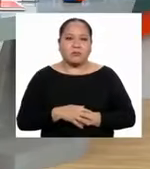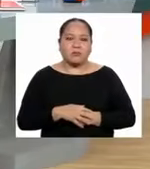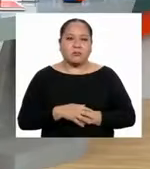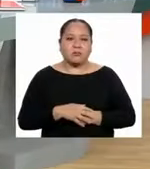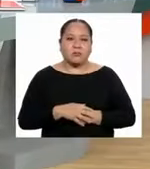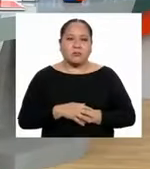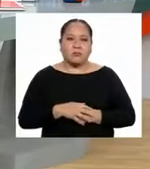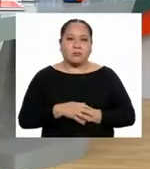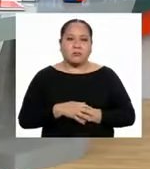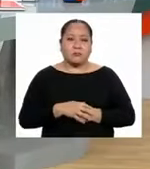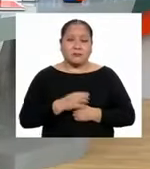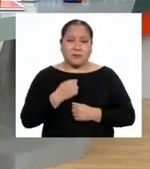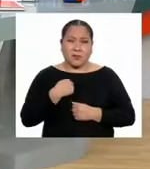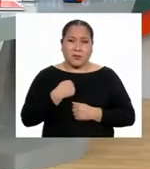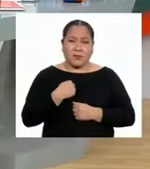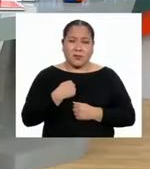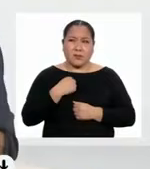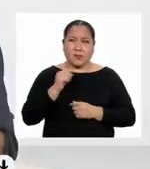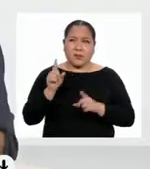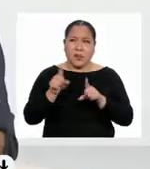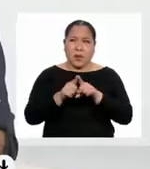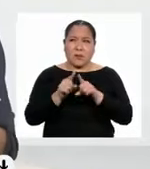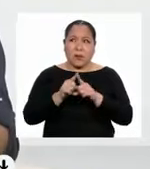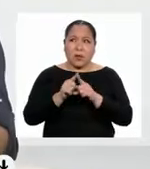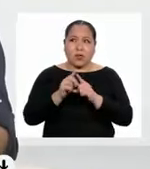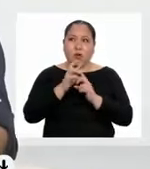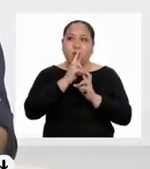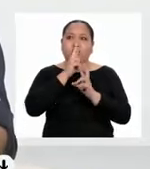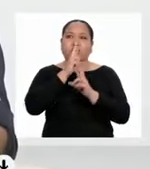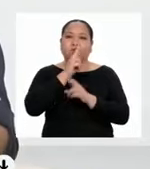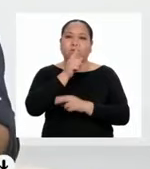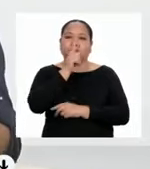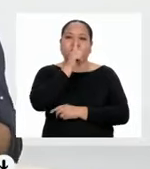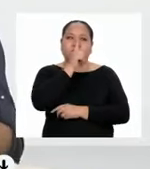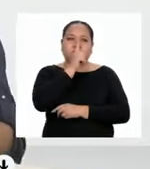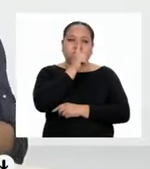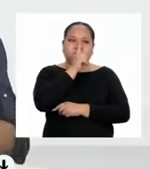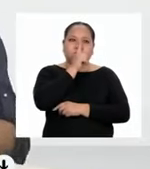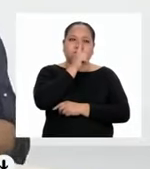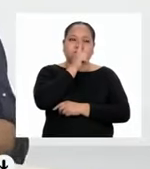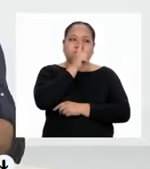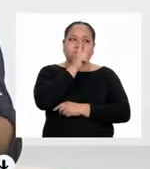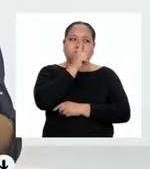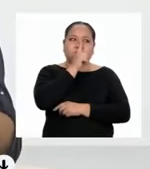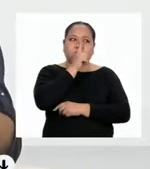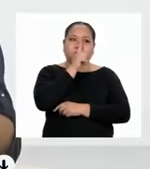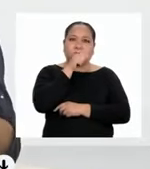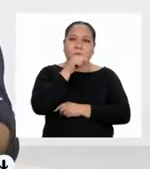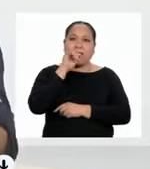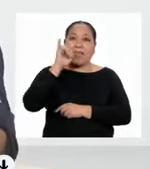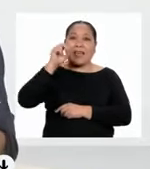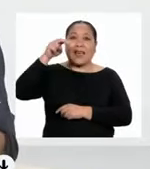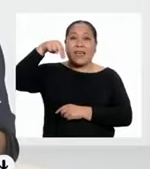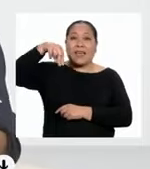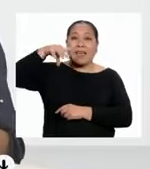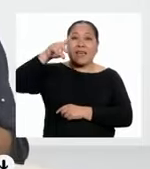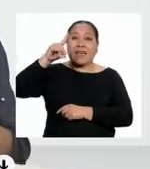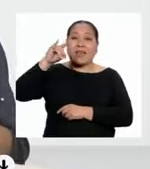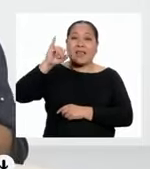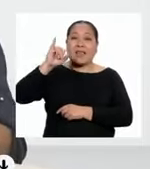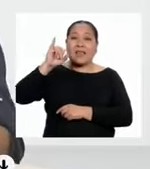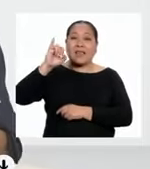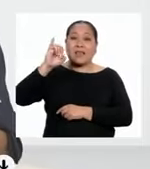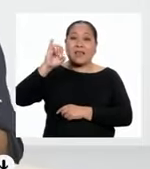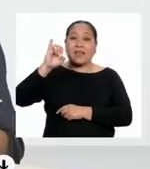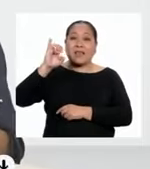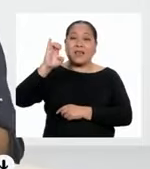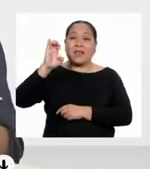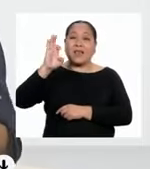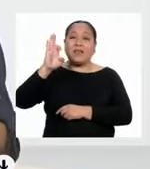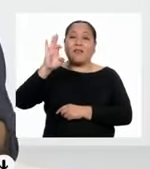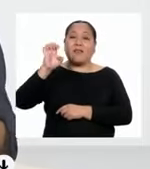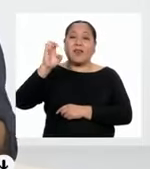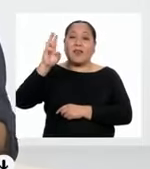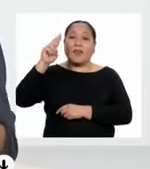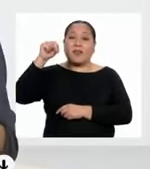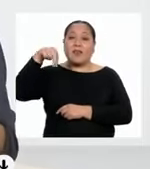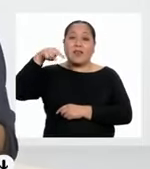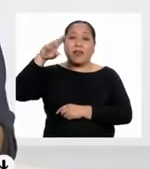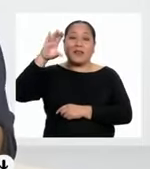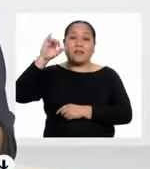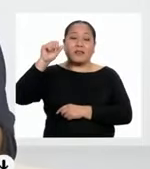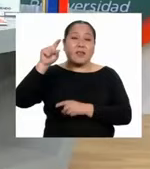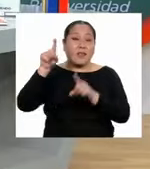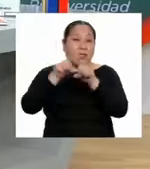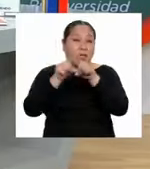indiferencia también es agresión? ¿Qué dicen en casa? ¿La indiferencia también podría ser calificada como